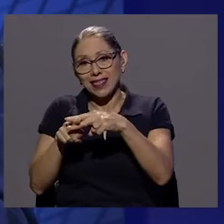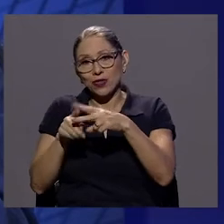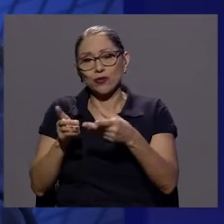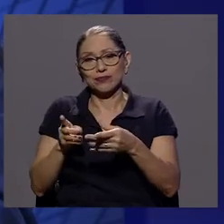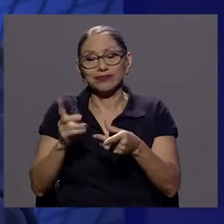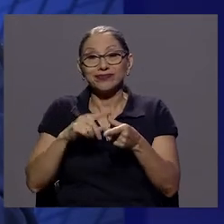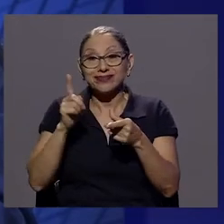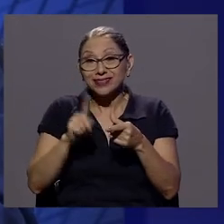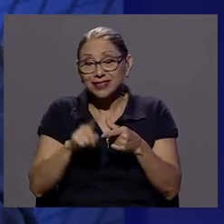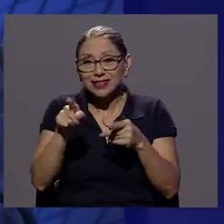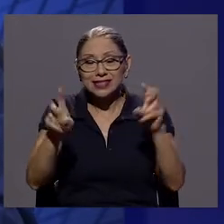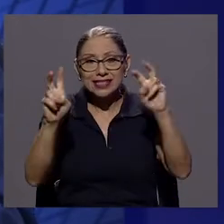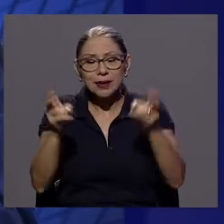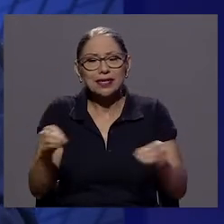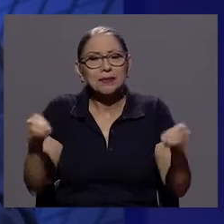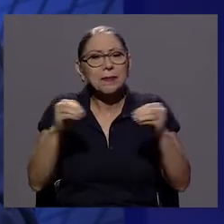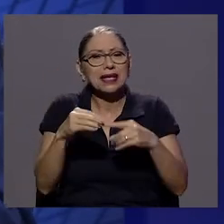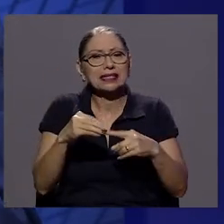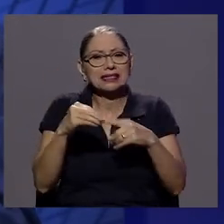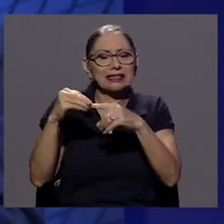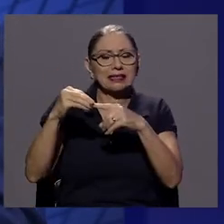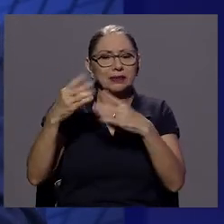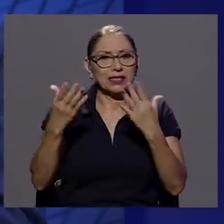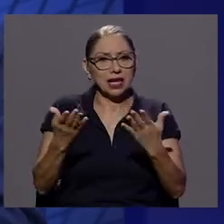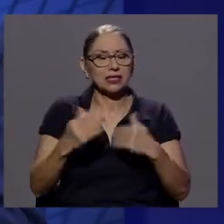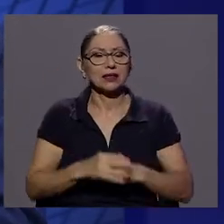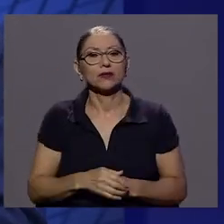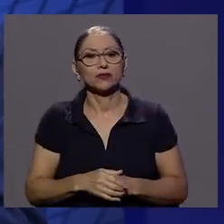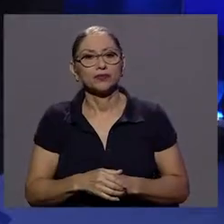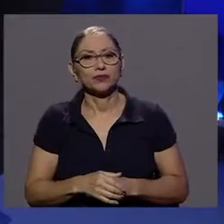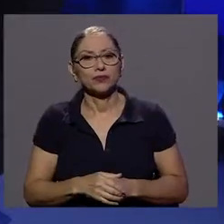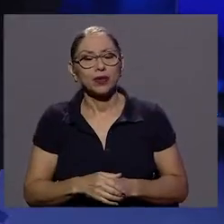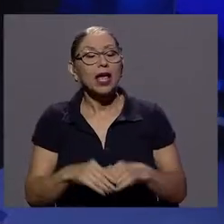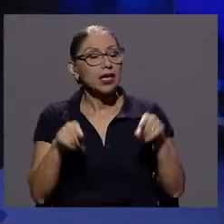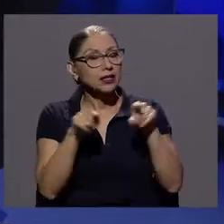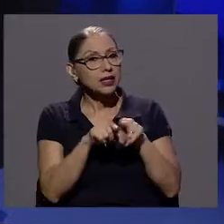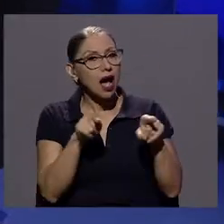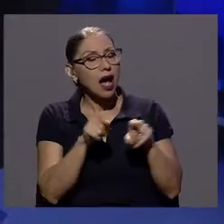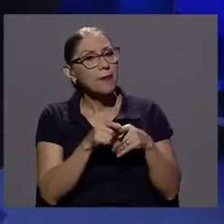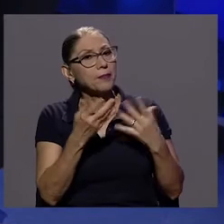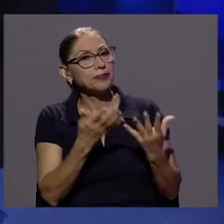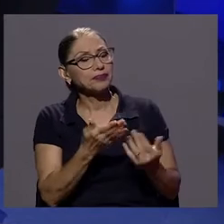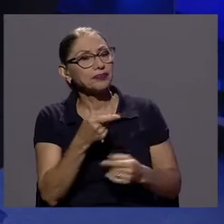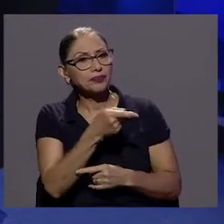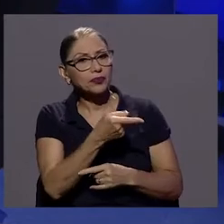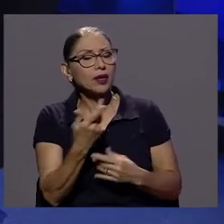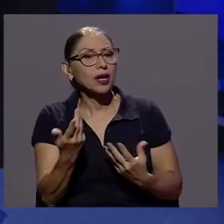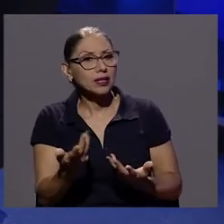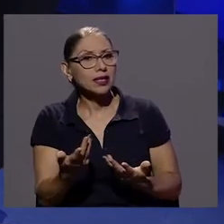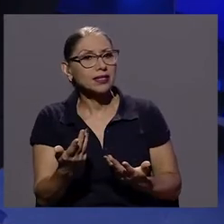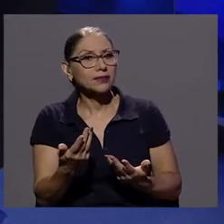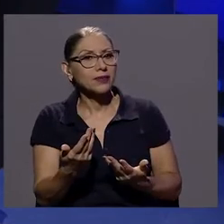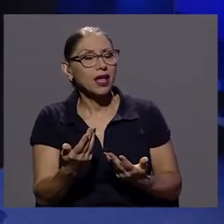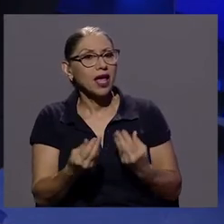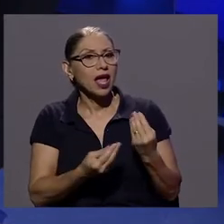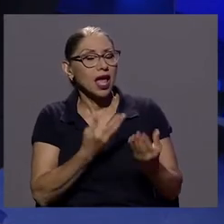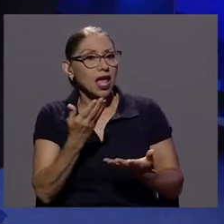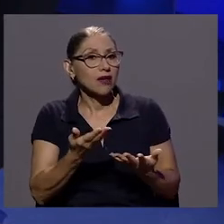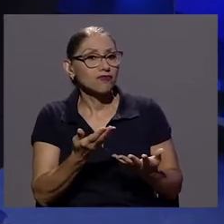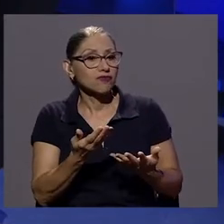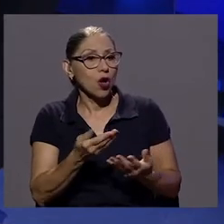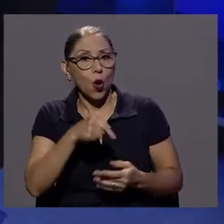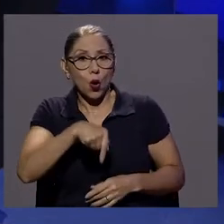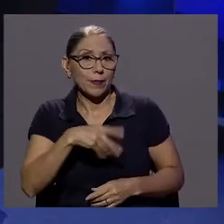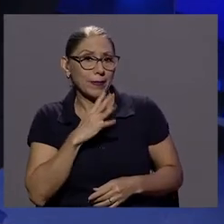conocemos son un poco más especializados todavía. Y el otro punto que iba a resaltar es el hecho de las, casualmente,